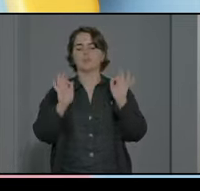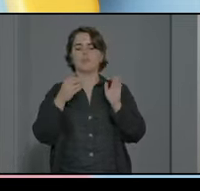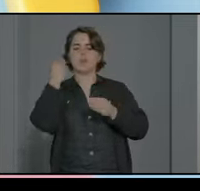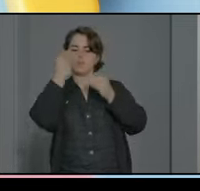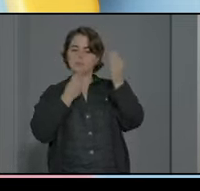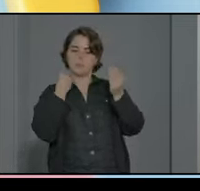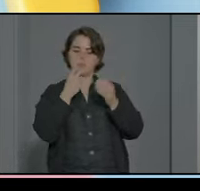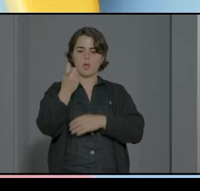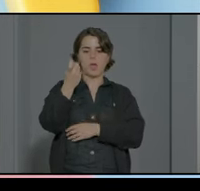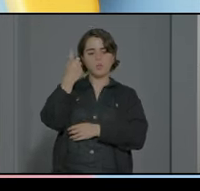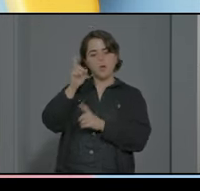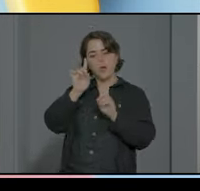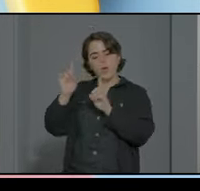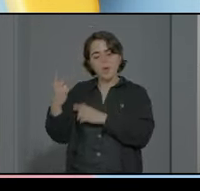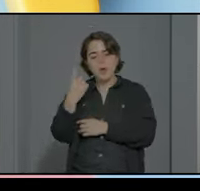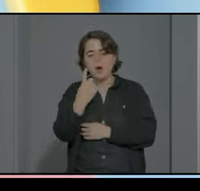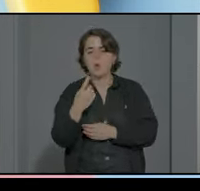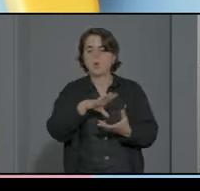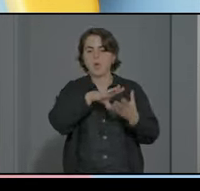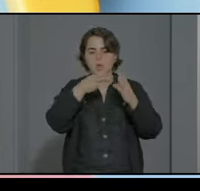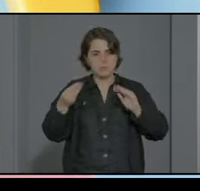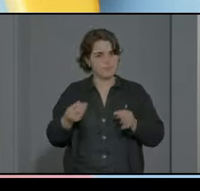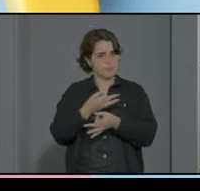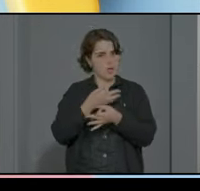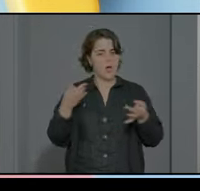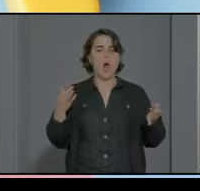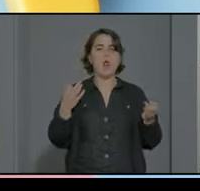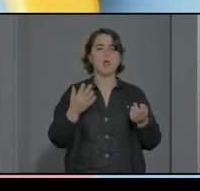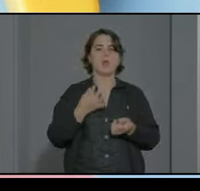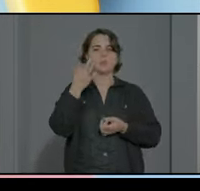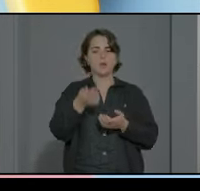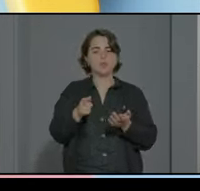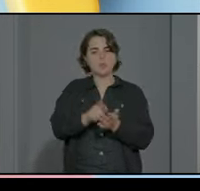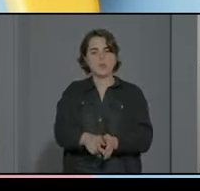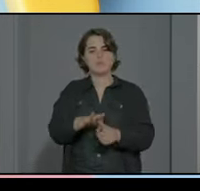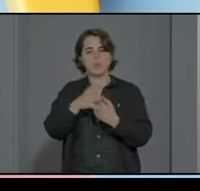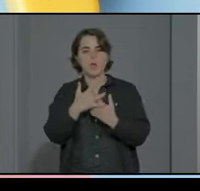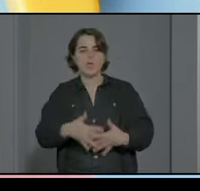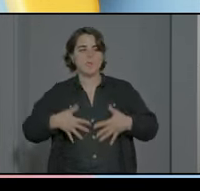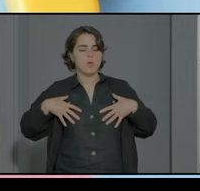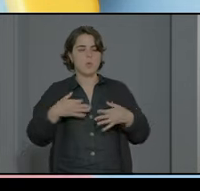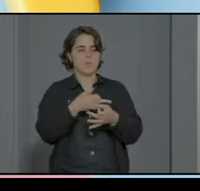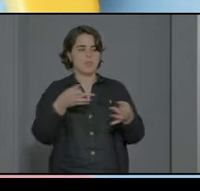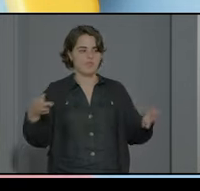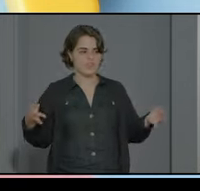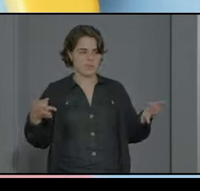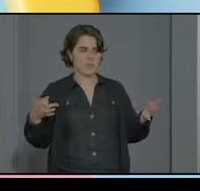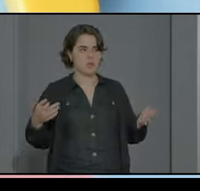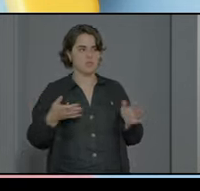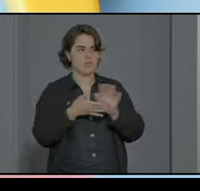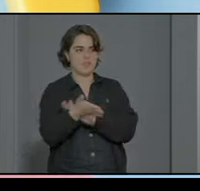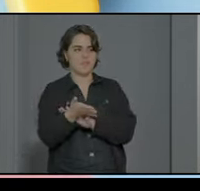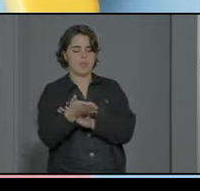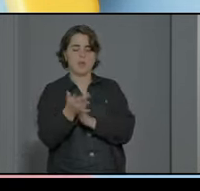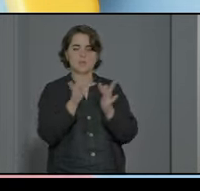alumno más adecuadas va a requerir de nuevo de un adecuado estado emocional del alumno y va a suponer una